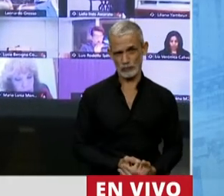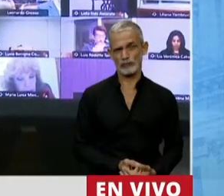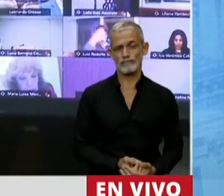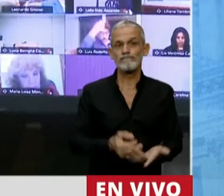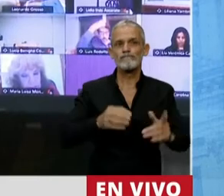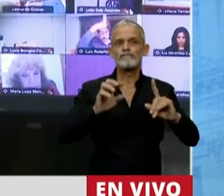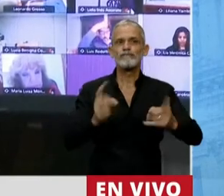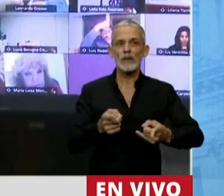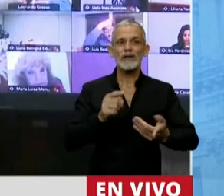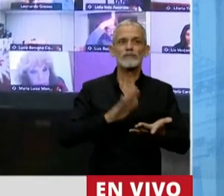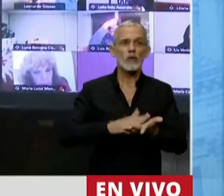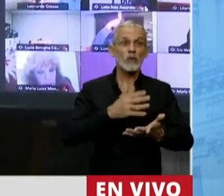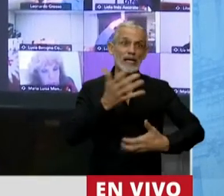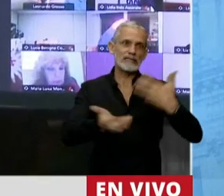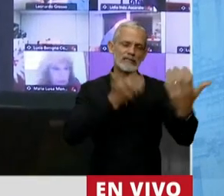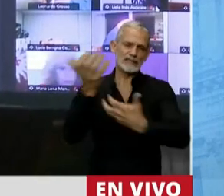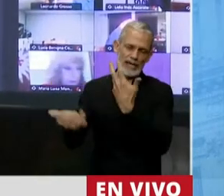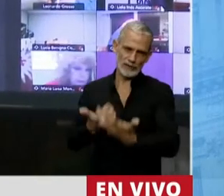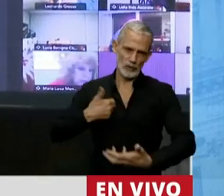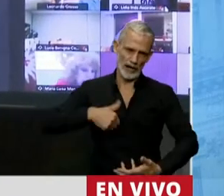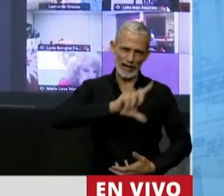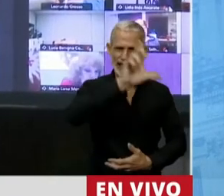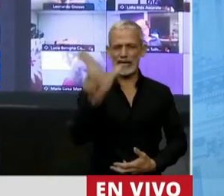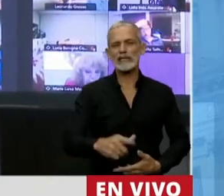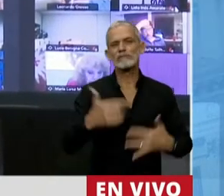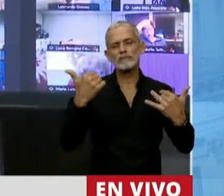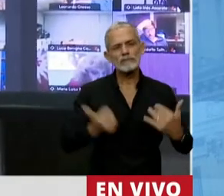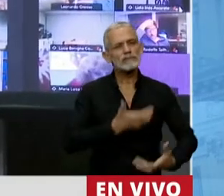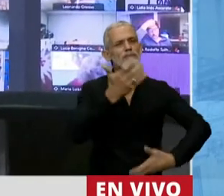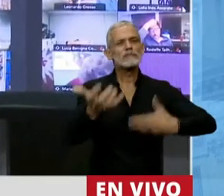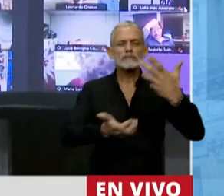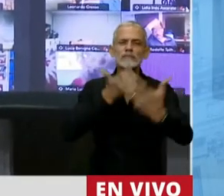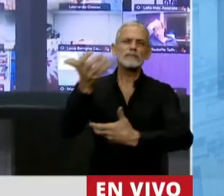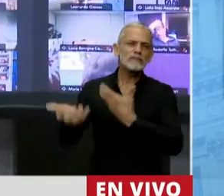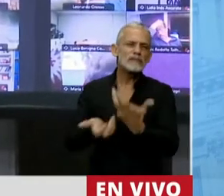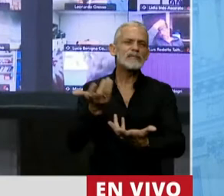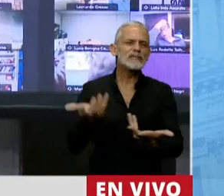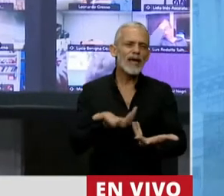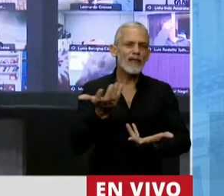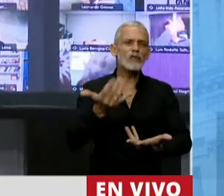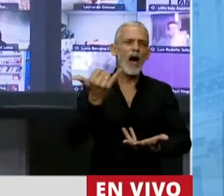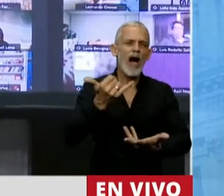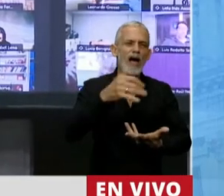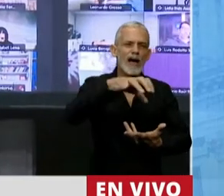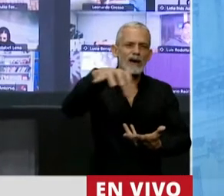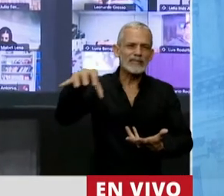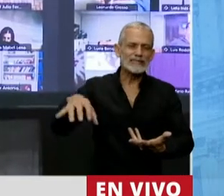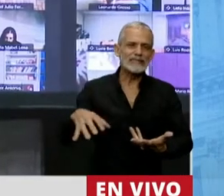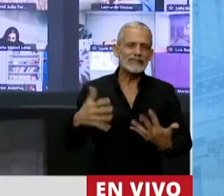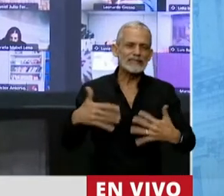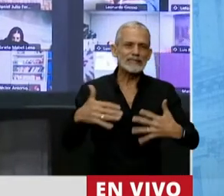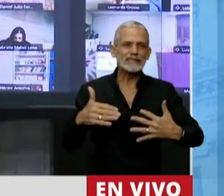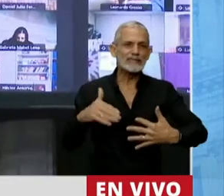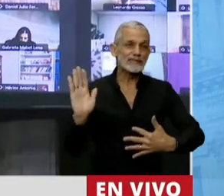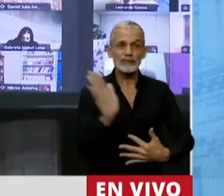también en materia de incendio en la República Argentina. Cuando esto ocurre, es más que lógico que